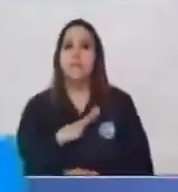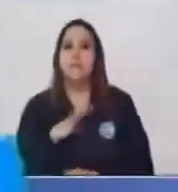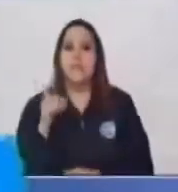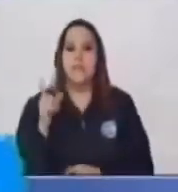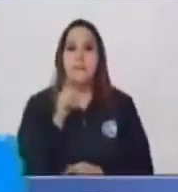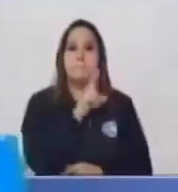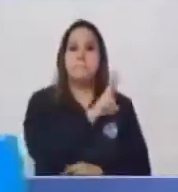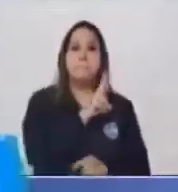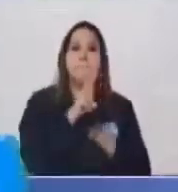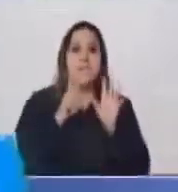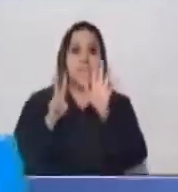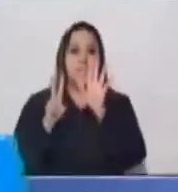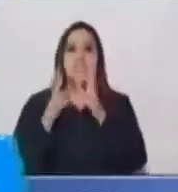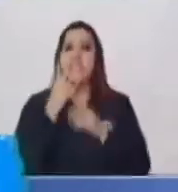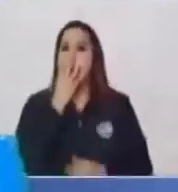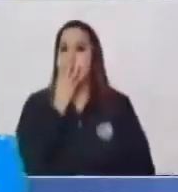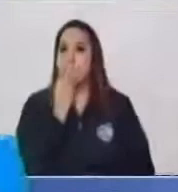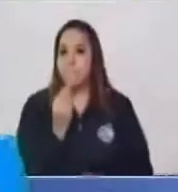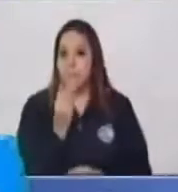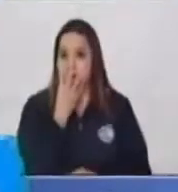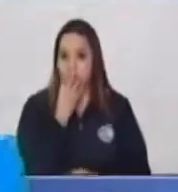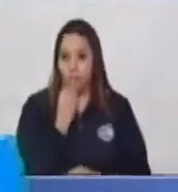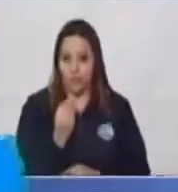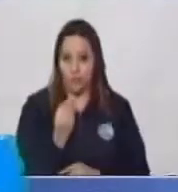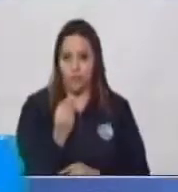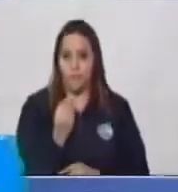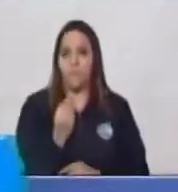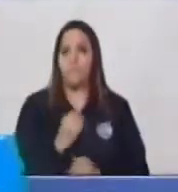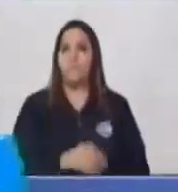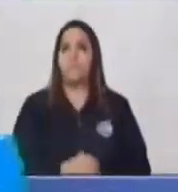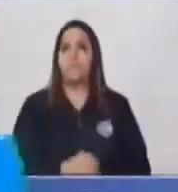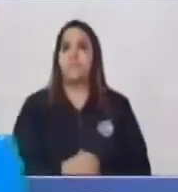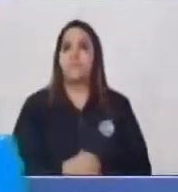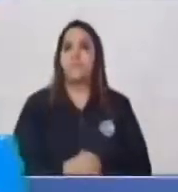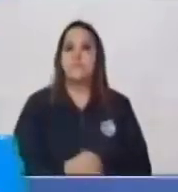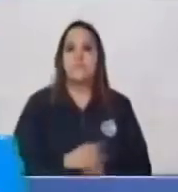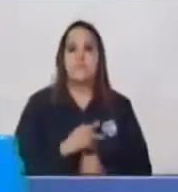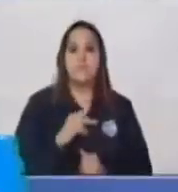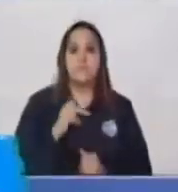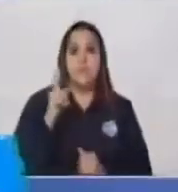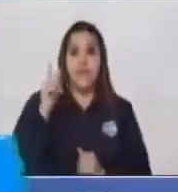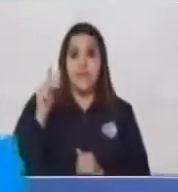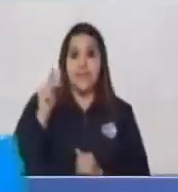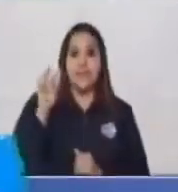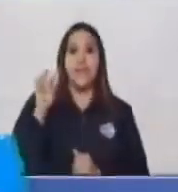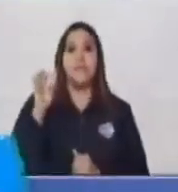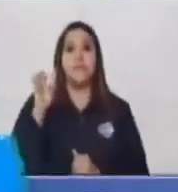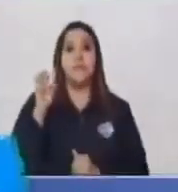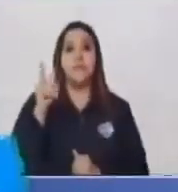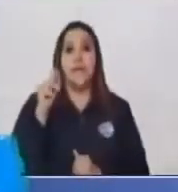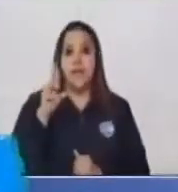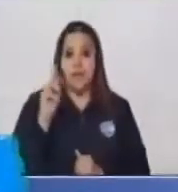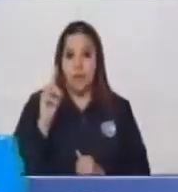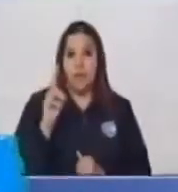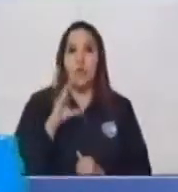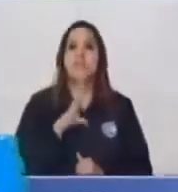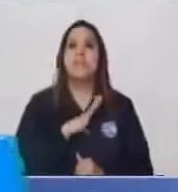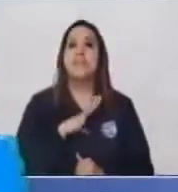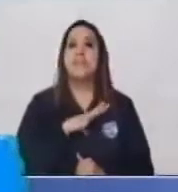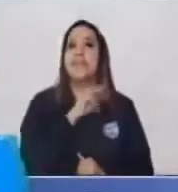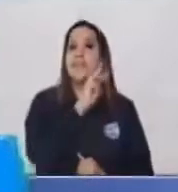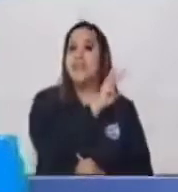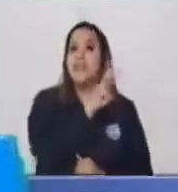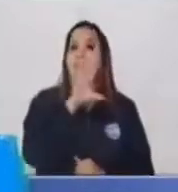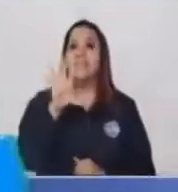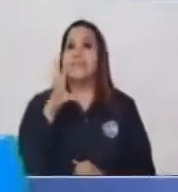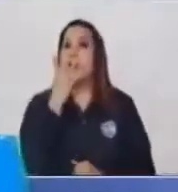Mangos ¿Sí? Y Pedro Tiene 35